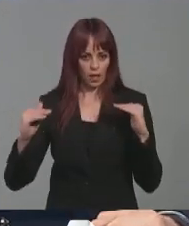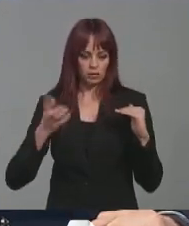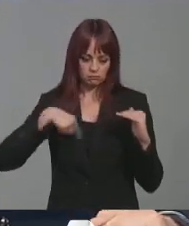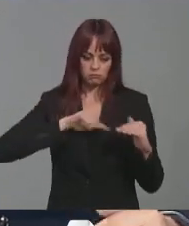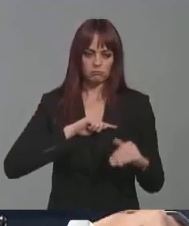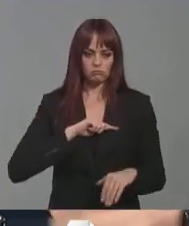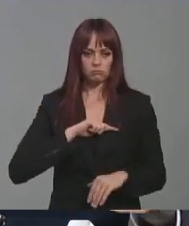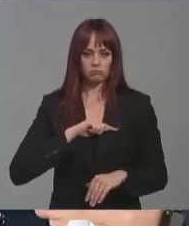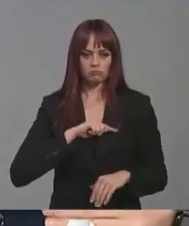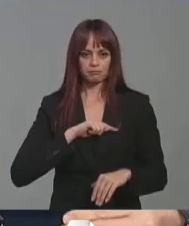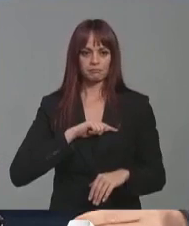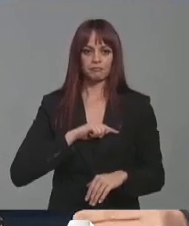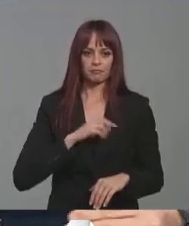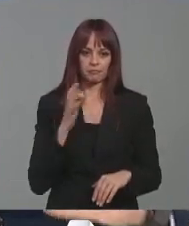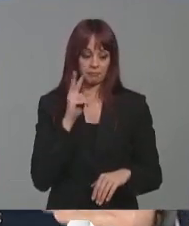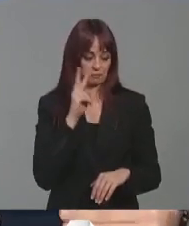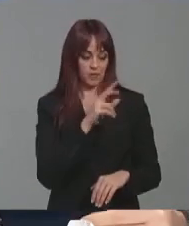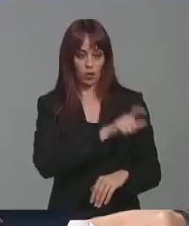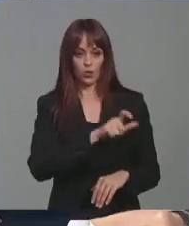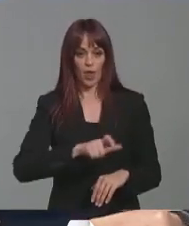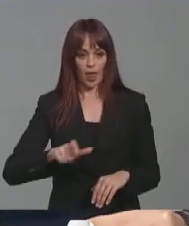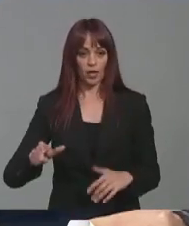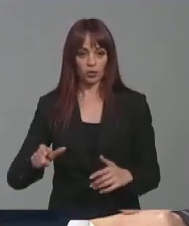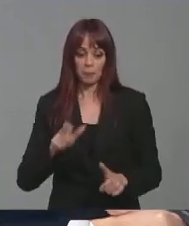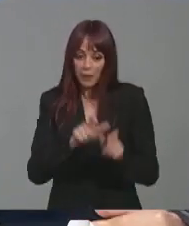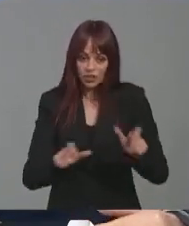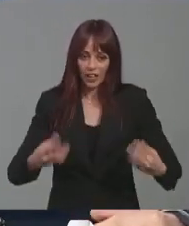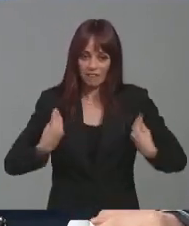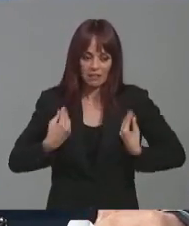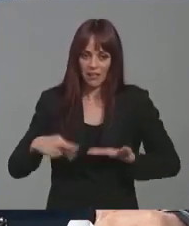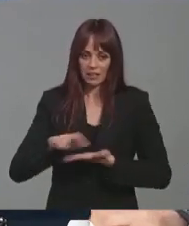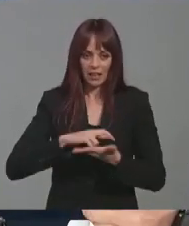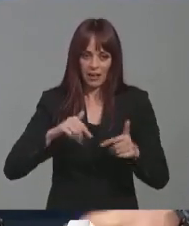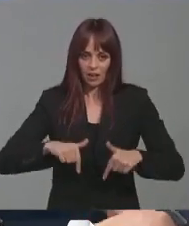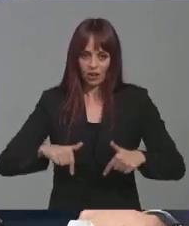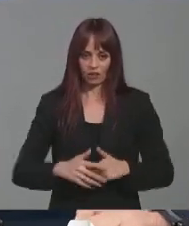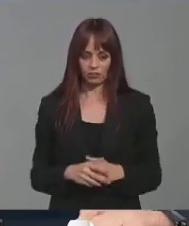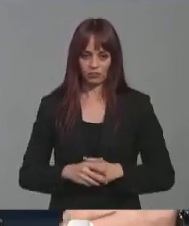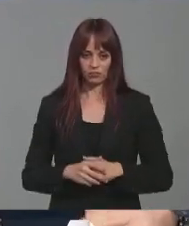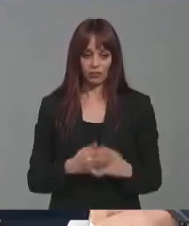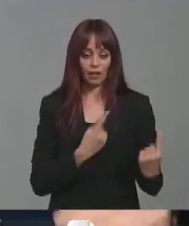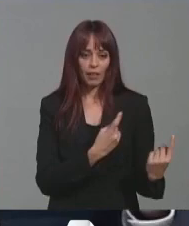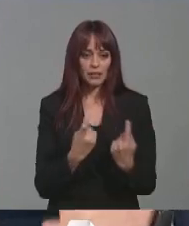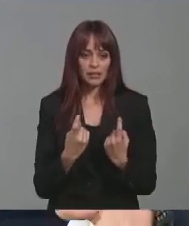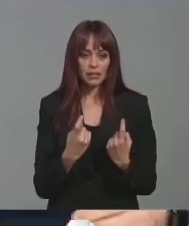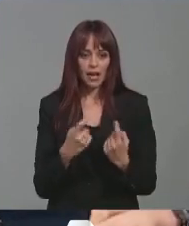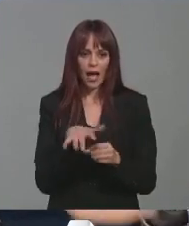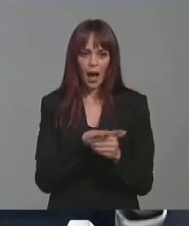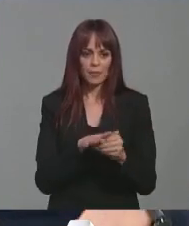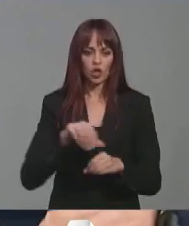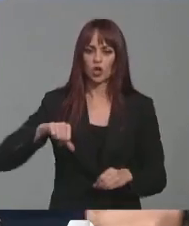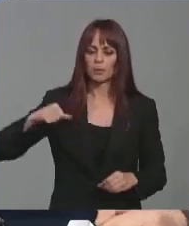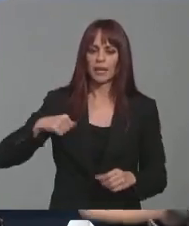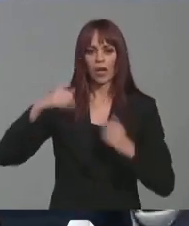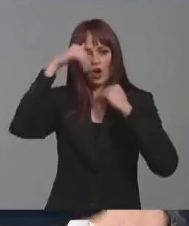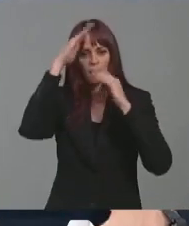que mirar por la ciudadanía y las personas de esta región y lo que necesiten desde el punto de vista del ámbito hospitalario,